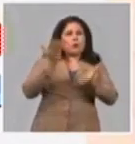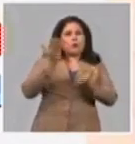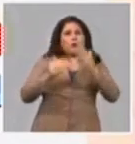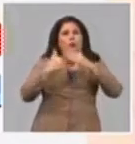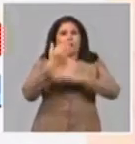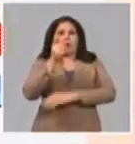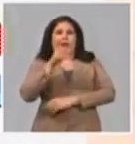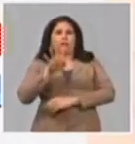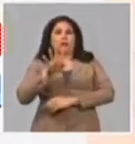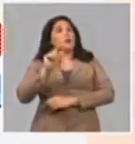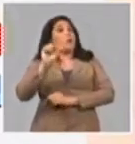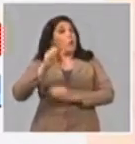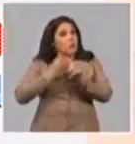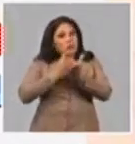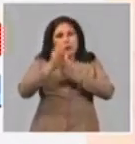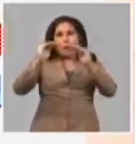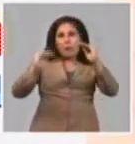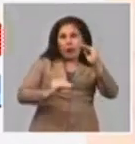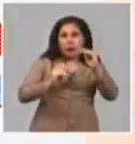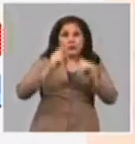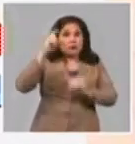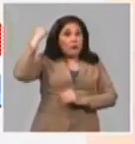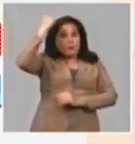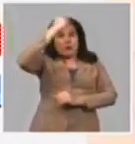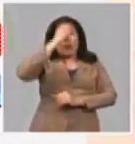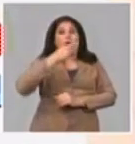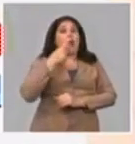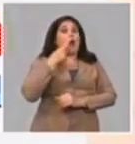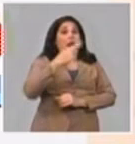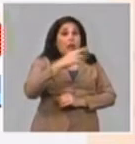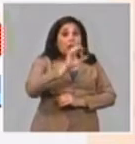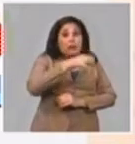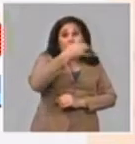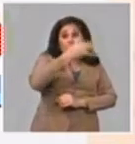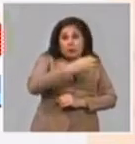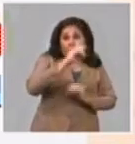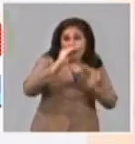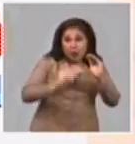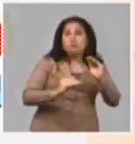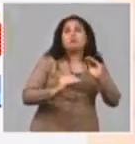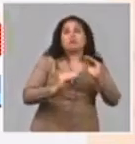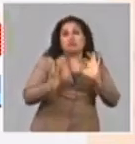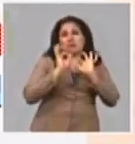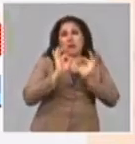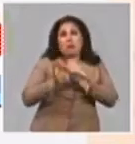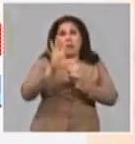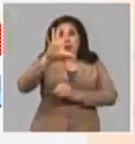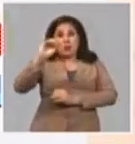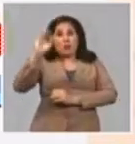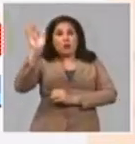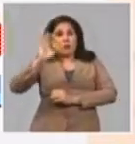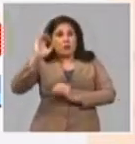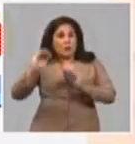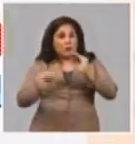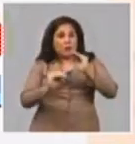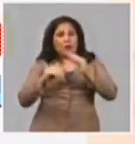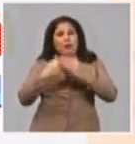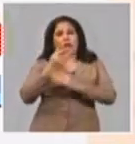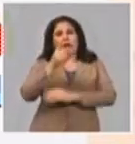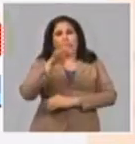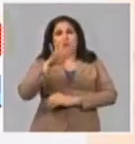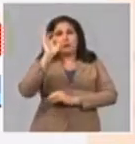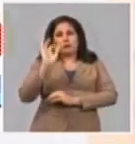14. Sí, que se va bajando. Hay nueve embalses más, con menos de 50% con relación al día 14.